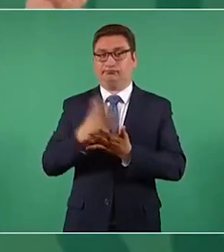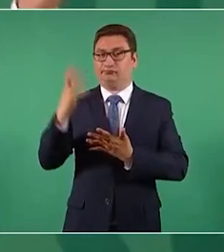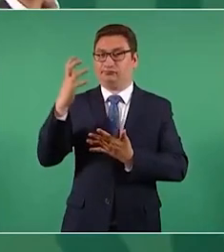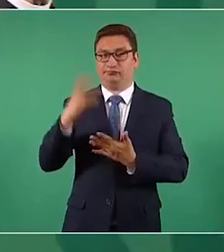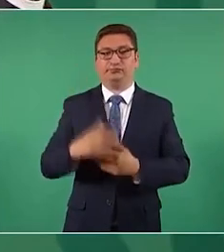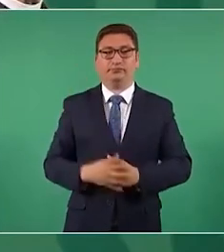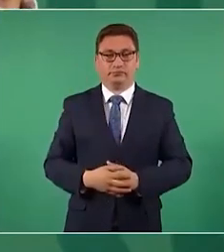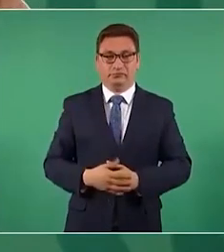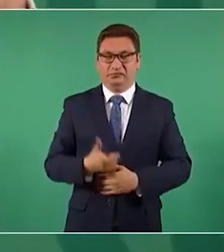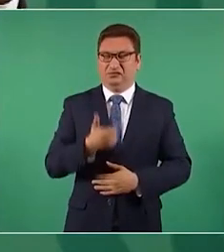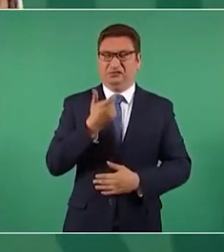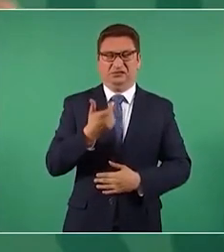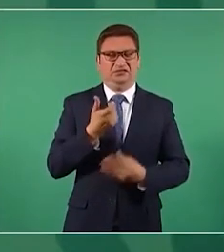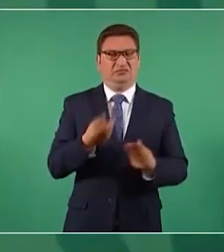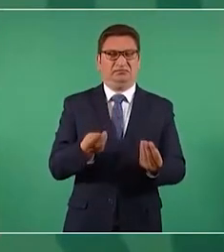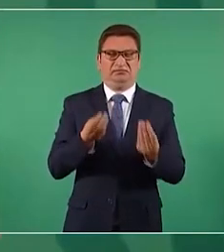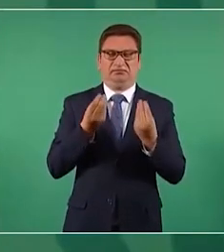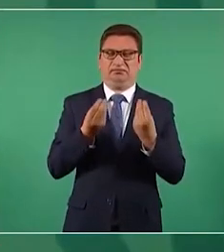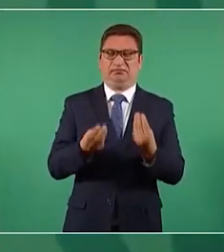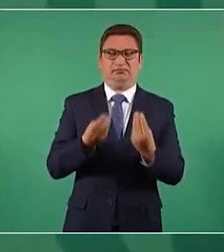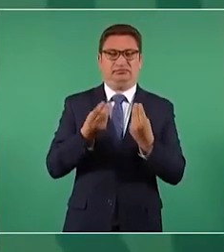dinero a raudales.